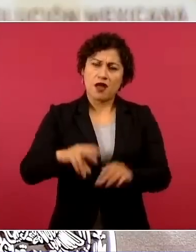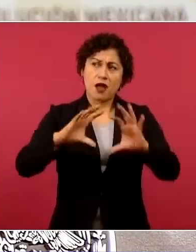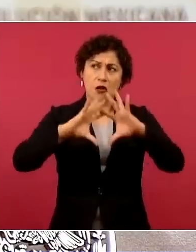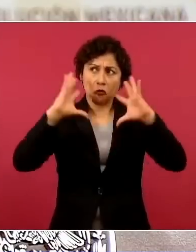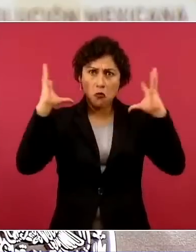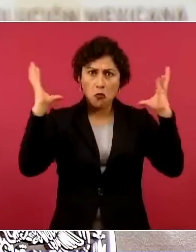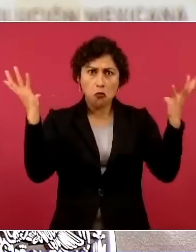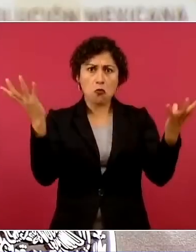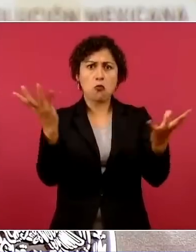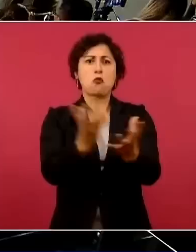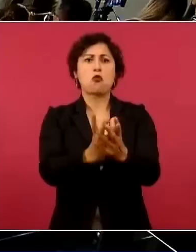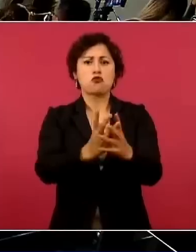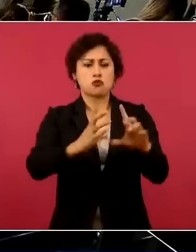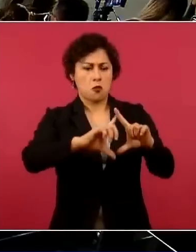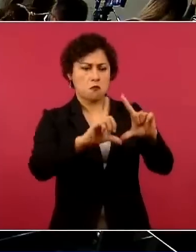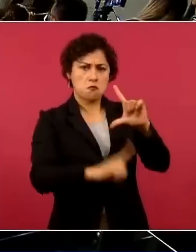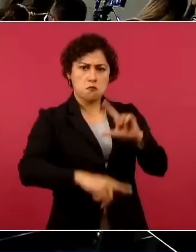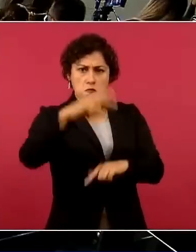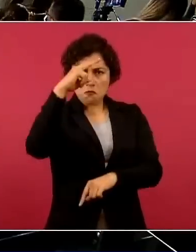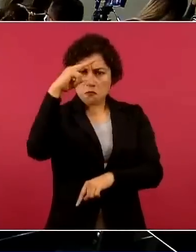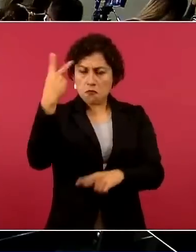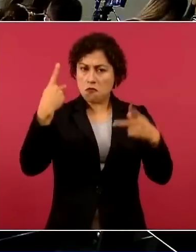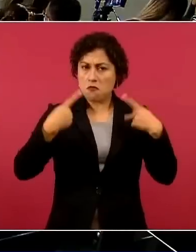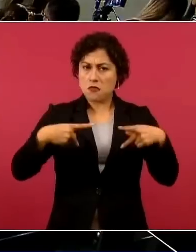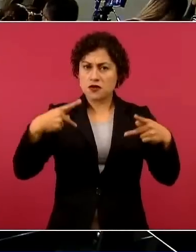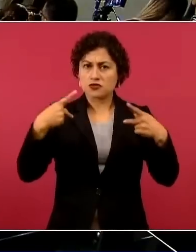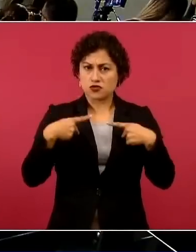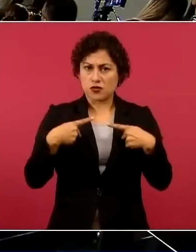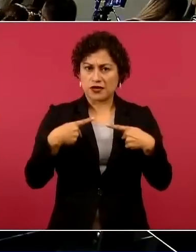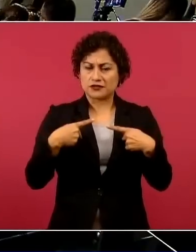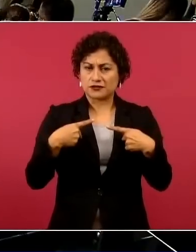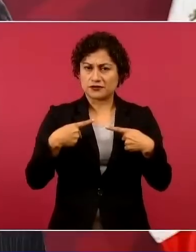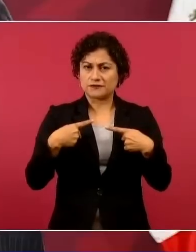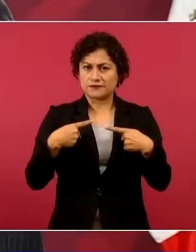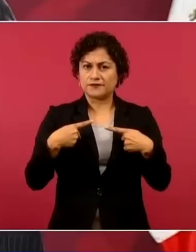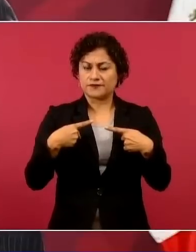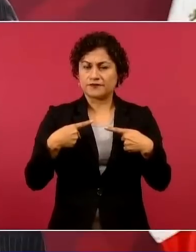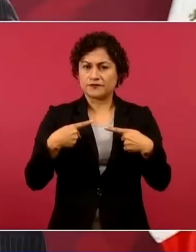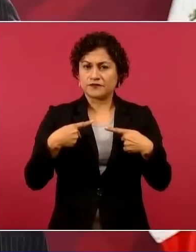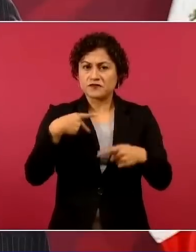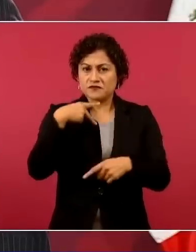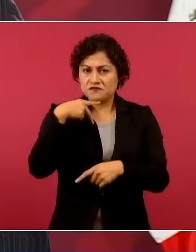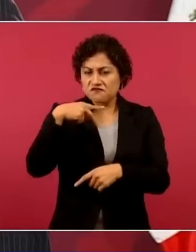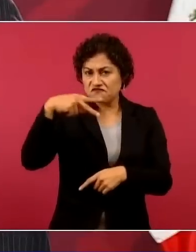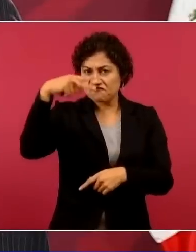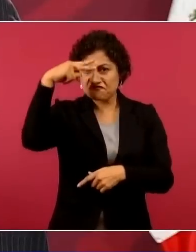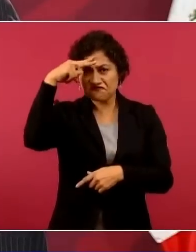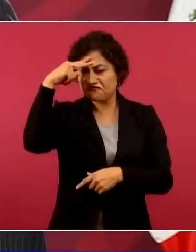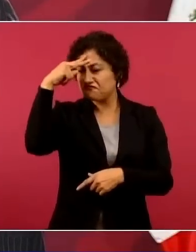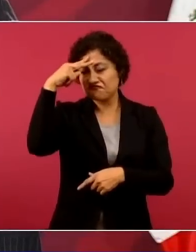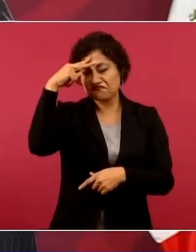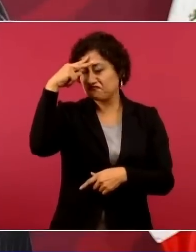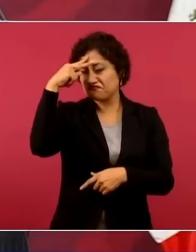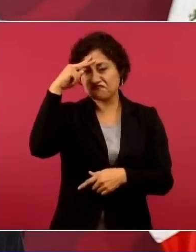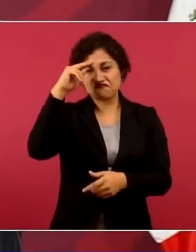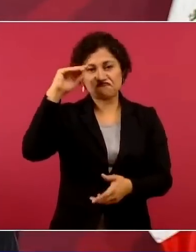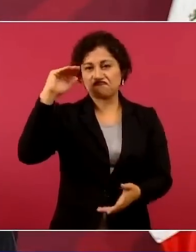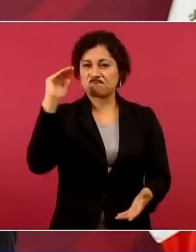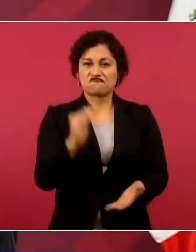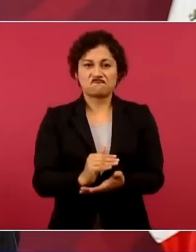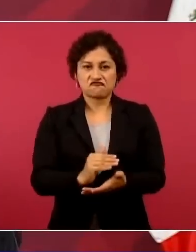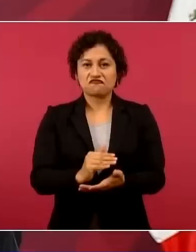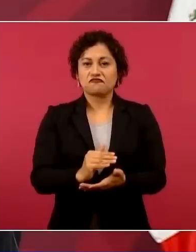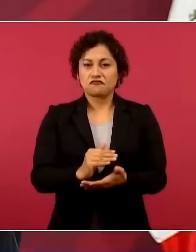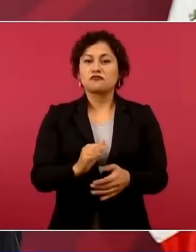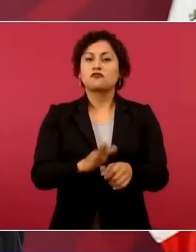por eso vamos bien y todo